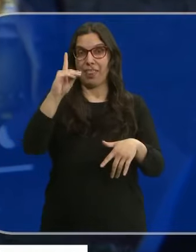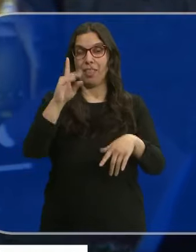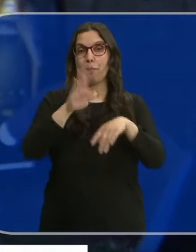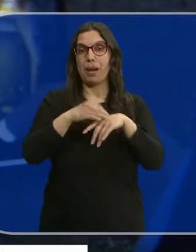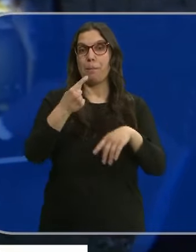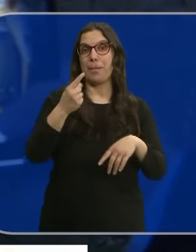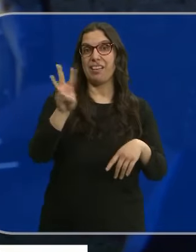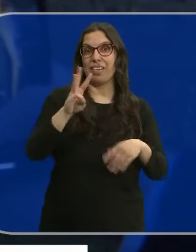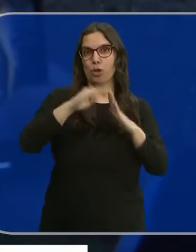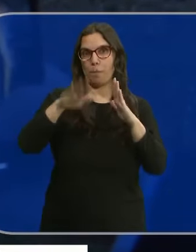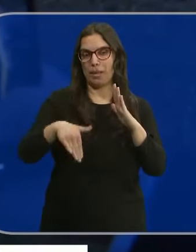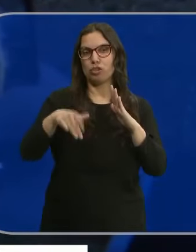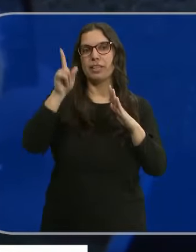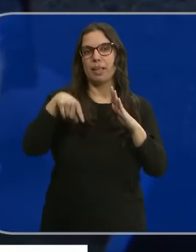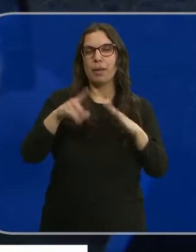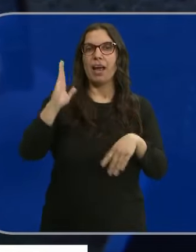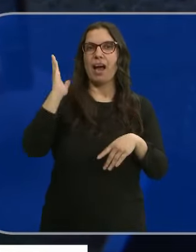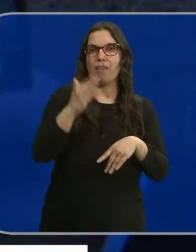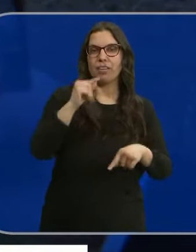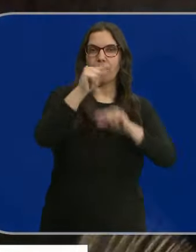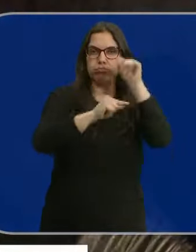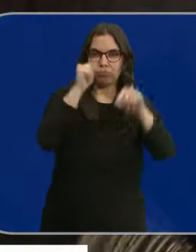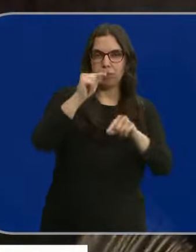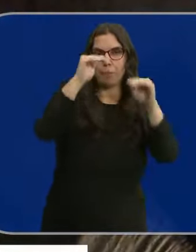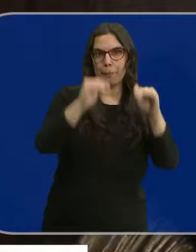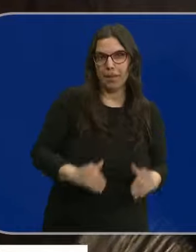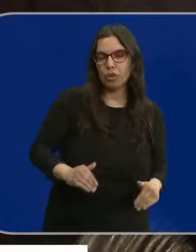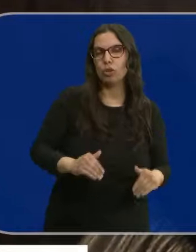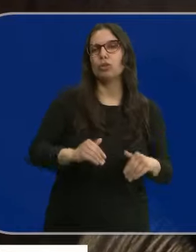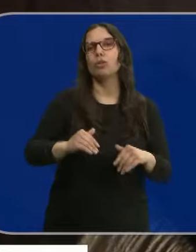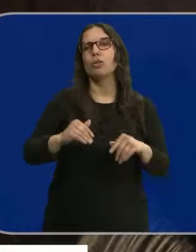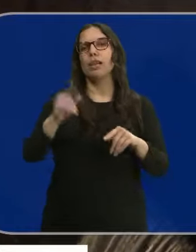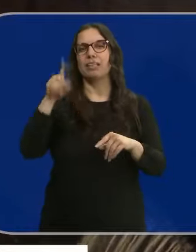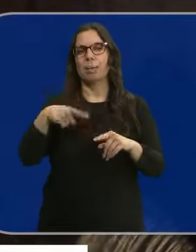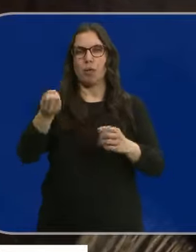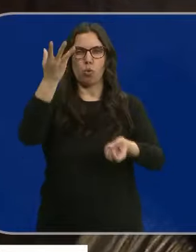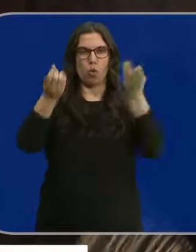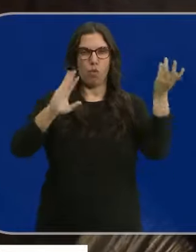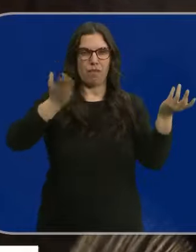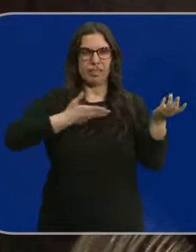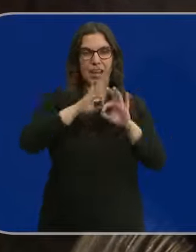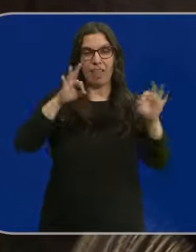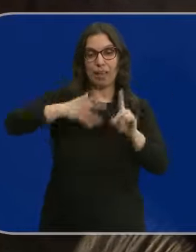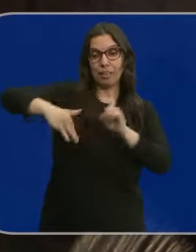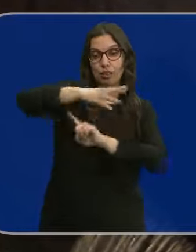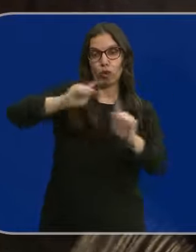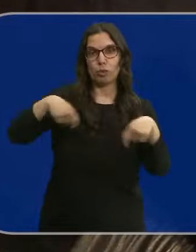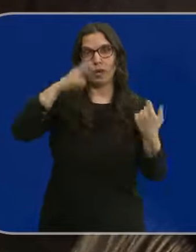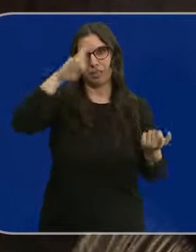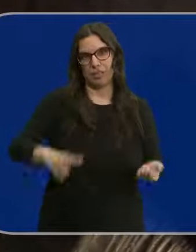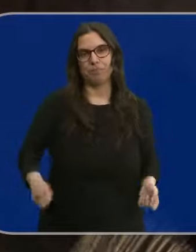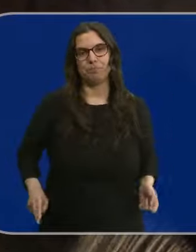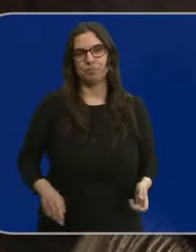1.000 vatios de potencia y mitigar así las emisiones de CO2, reducir la contaminación lumínica y respetar su entorno natural.